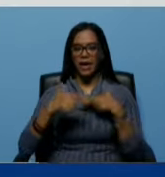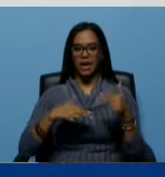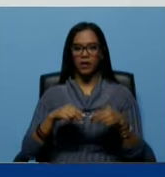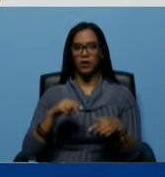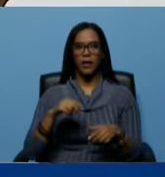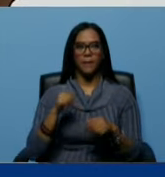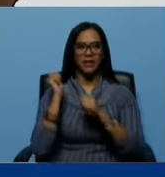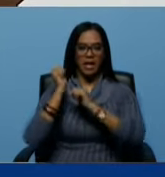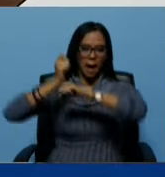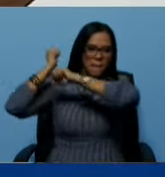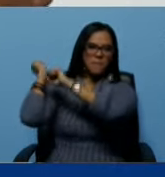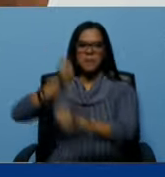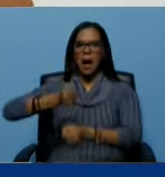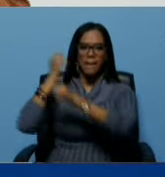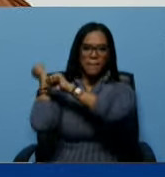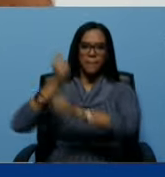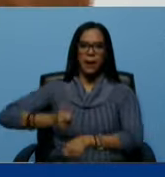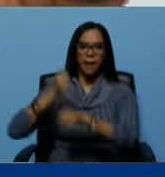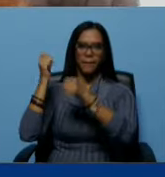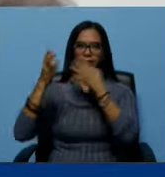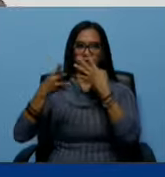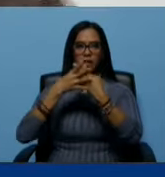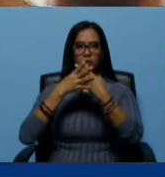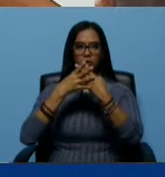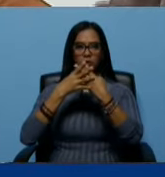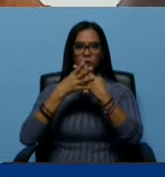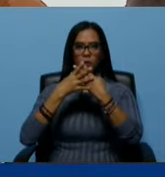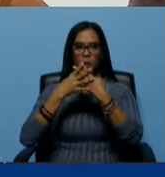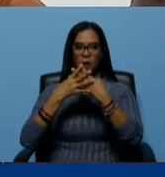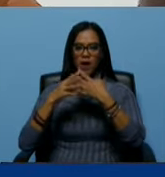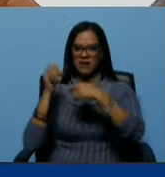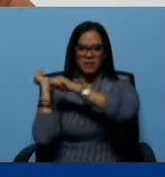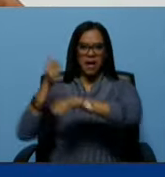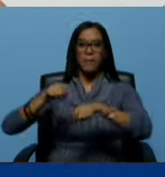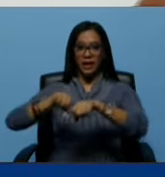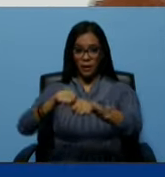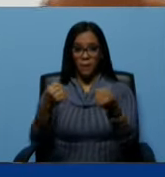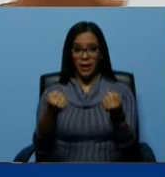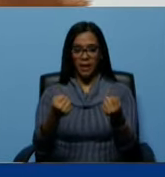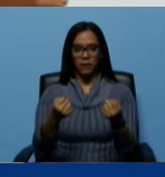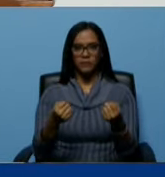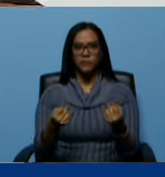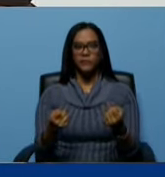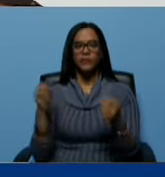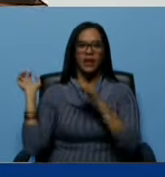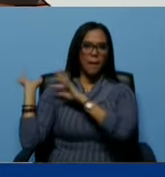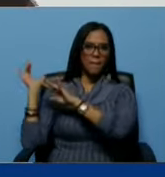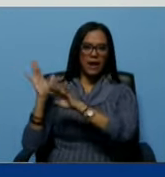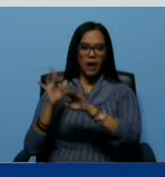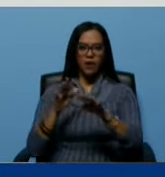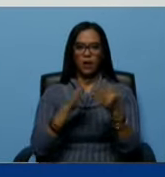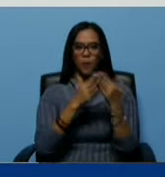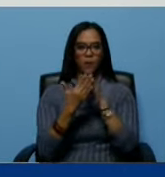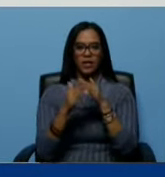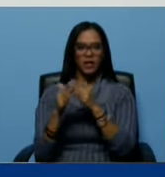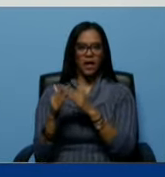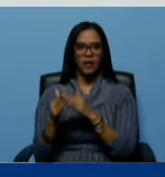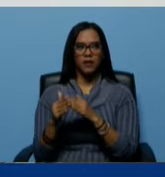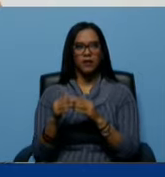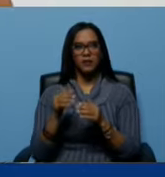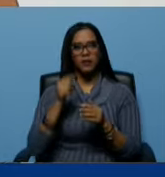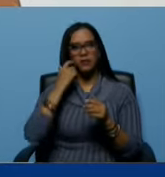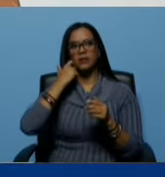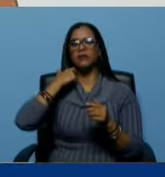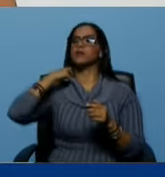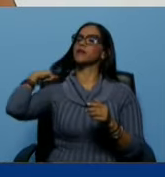un tubo a la reja que está acá al portón a darle para buscar de reventarla bajo la comunidad que está aquí al lado y salió ahora